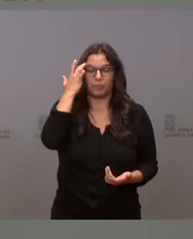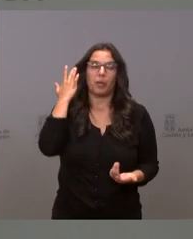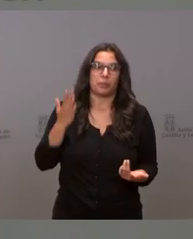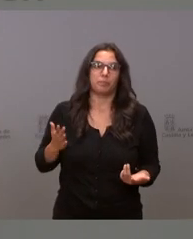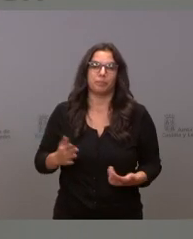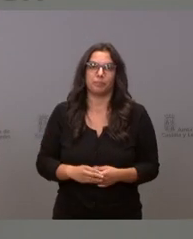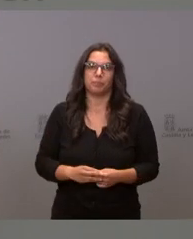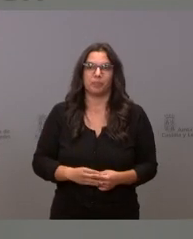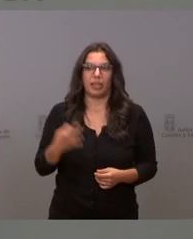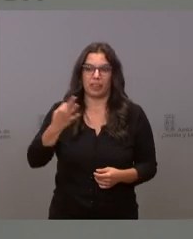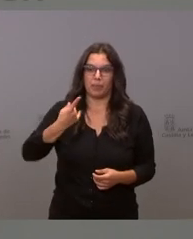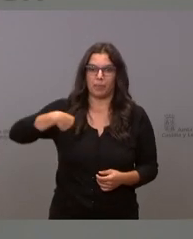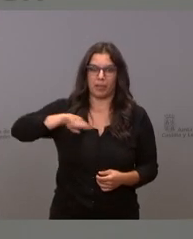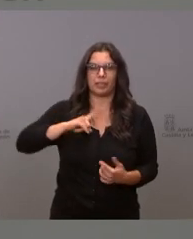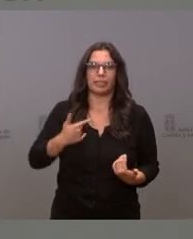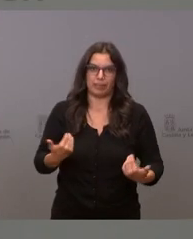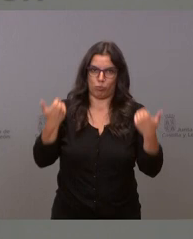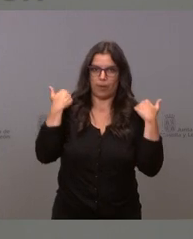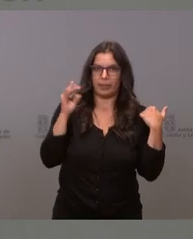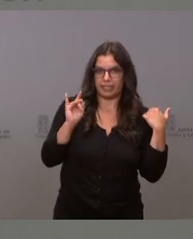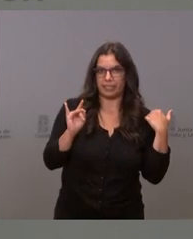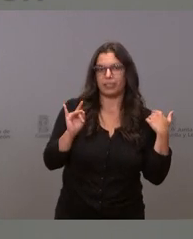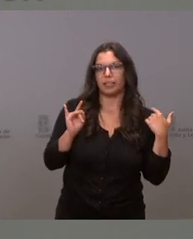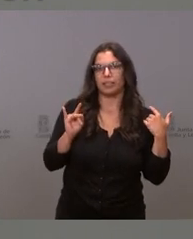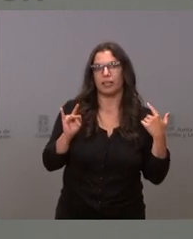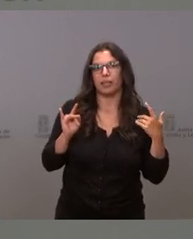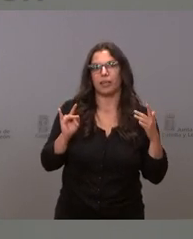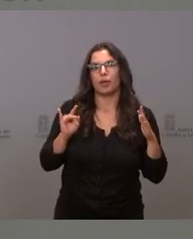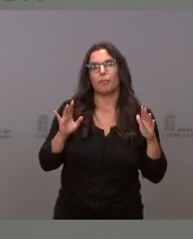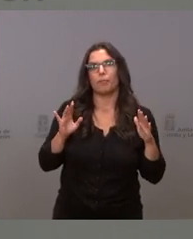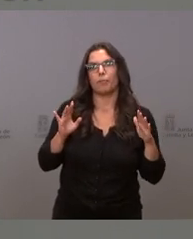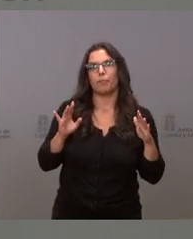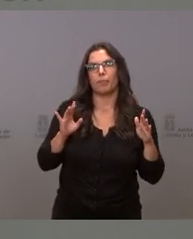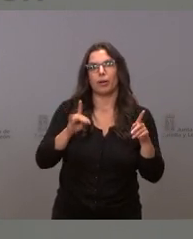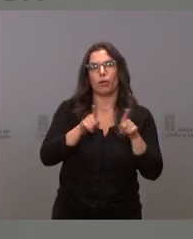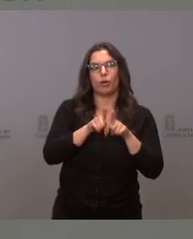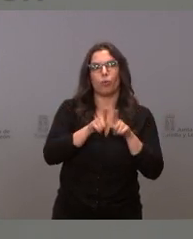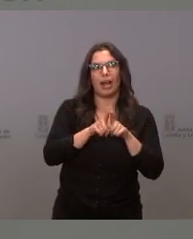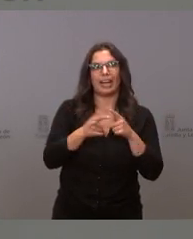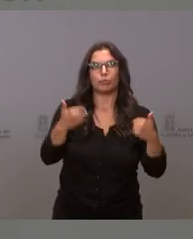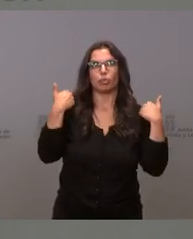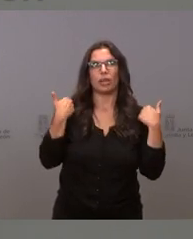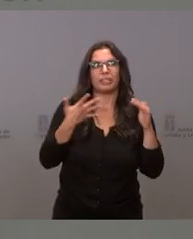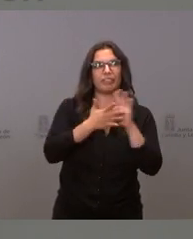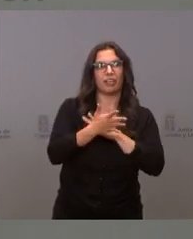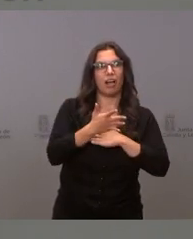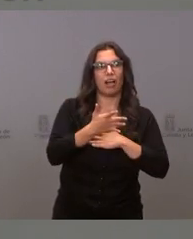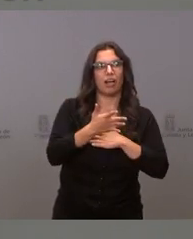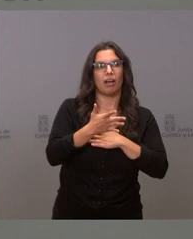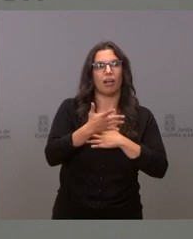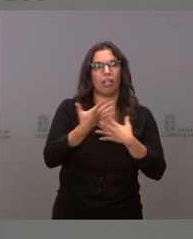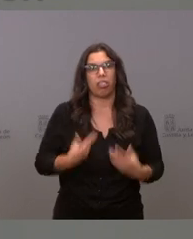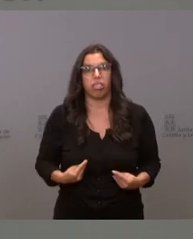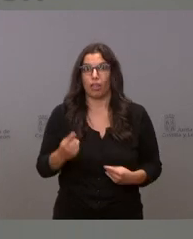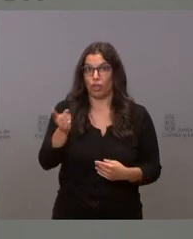hay que ser responsables pero no eso no es transmitir desesperanza la realidad es la que estamos